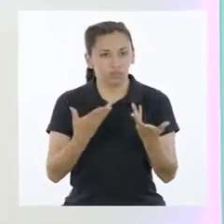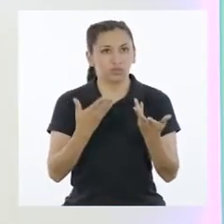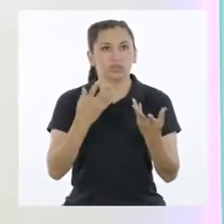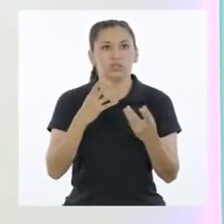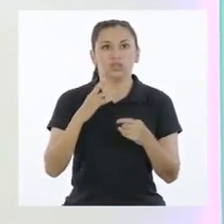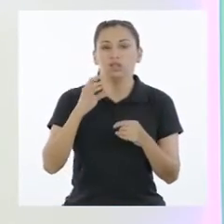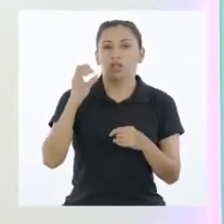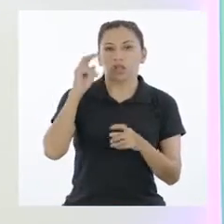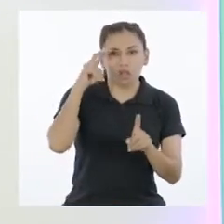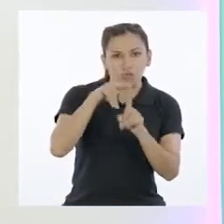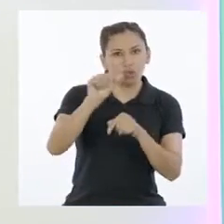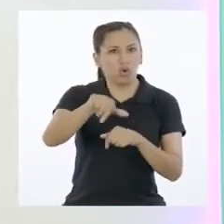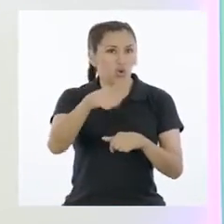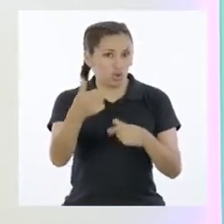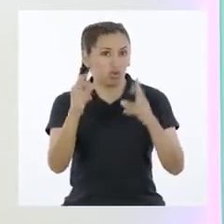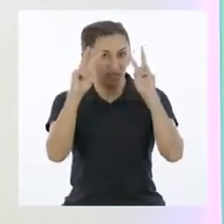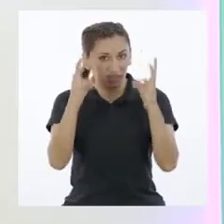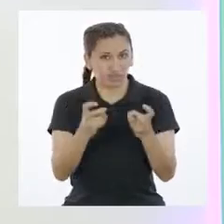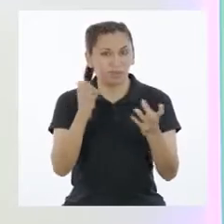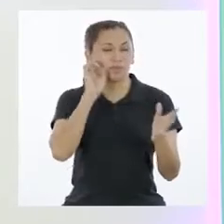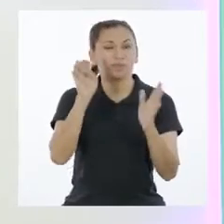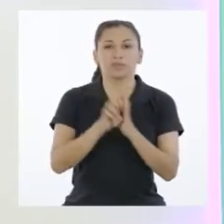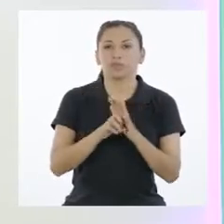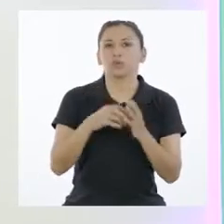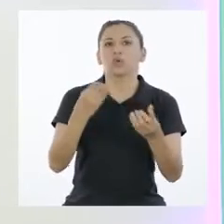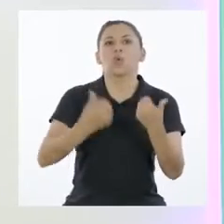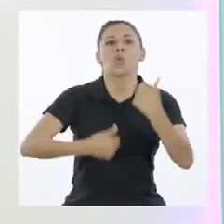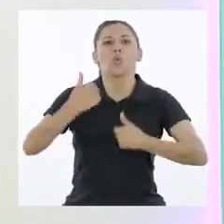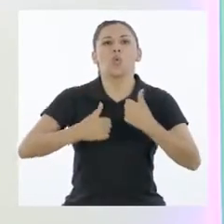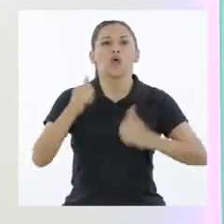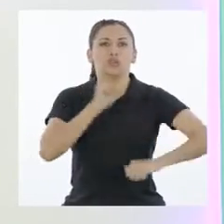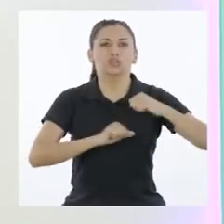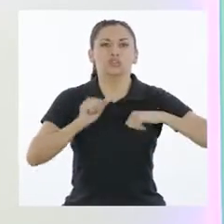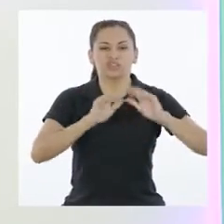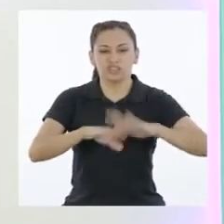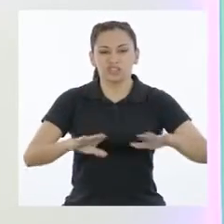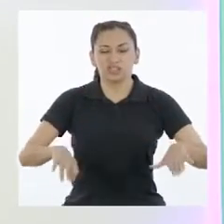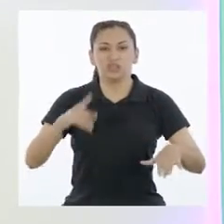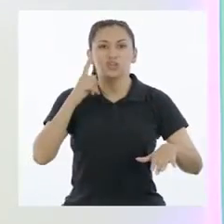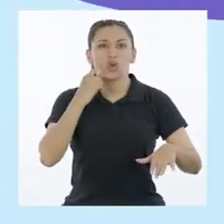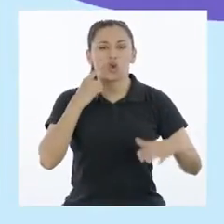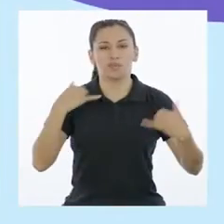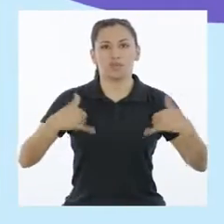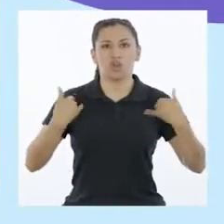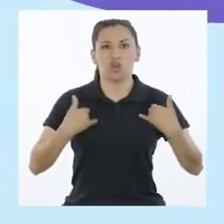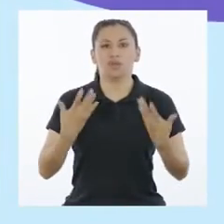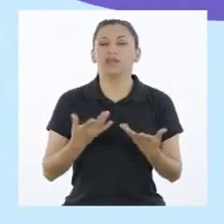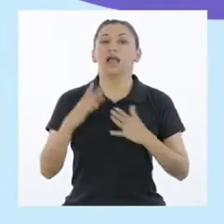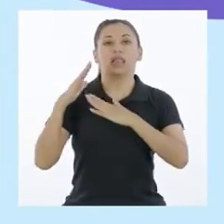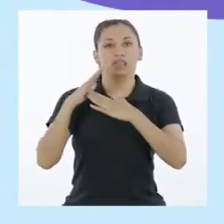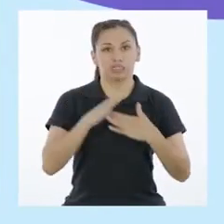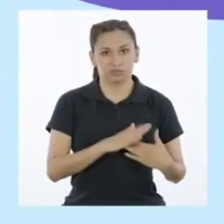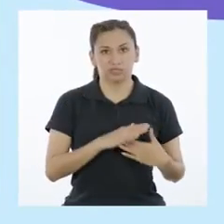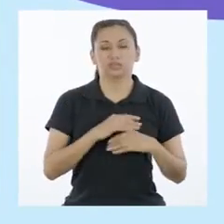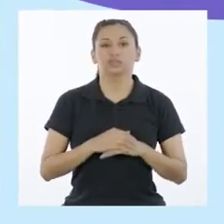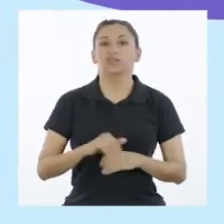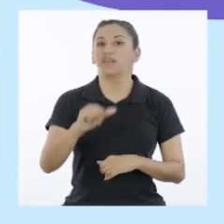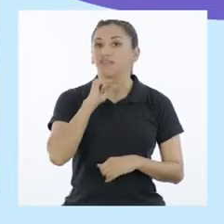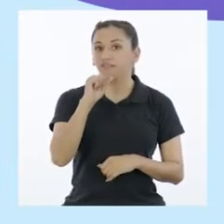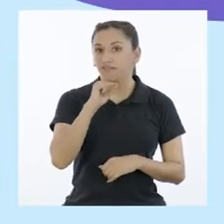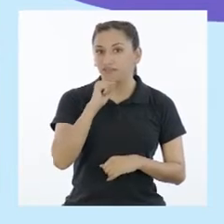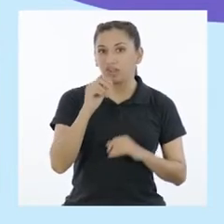encontrar diferentes tipos de asuntos públicos. Por ejemplo, ¿cuáles afectan a niñas, niños y adolescentes? La discriminación.